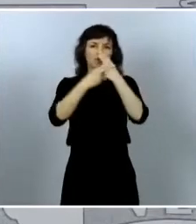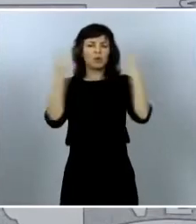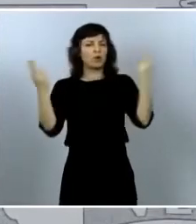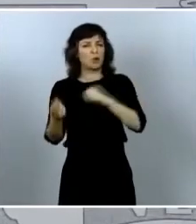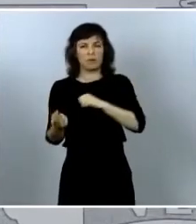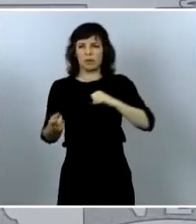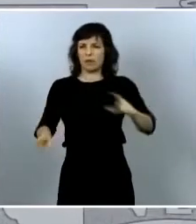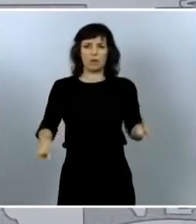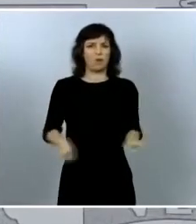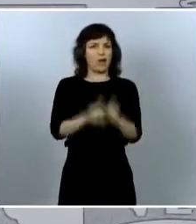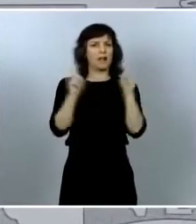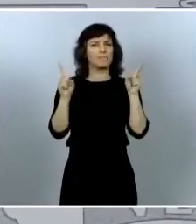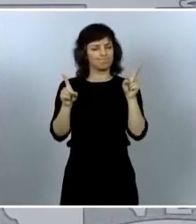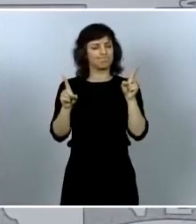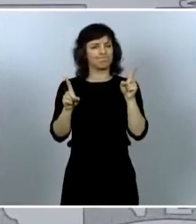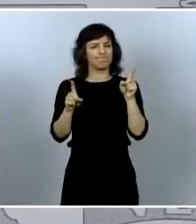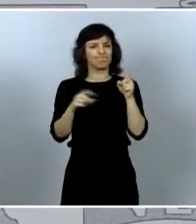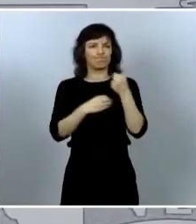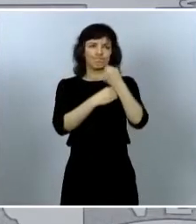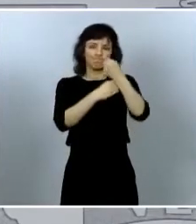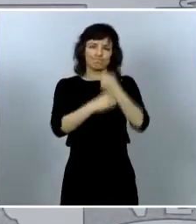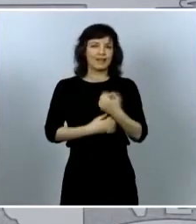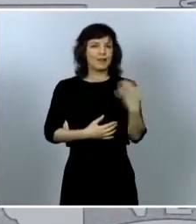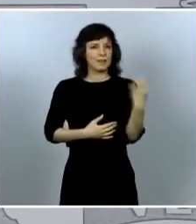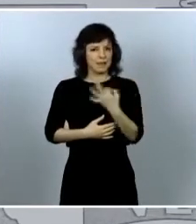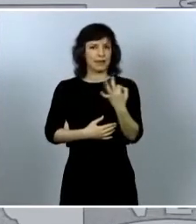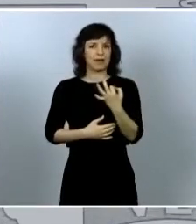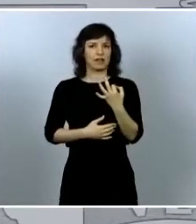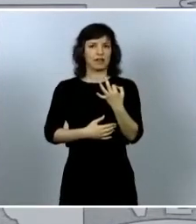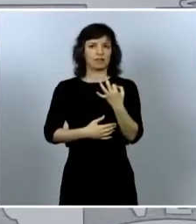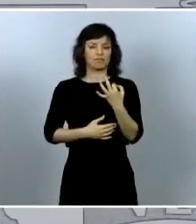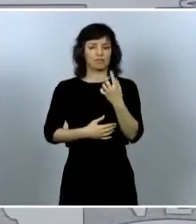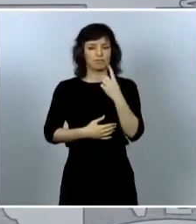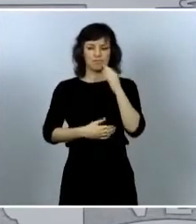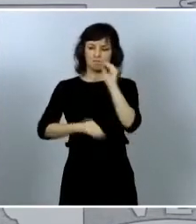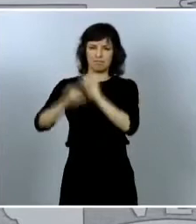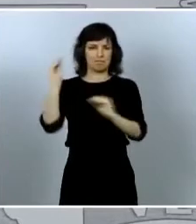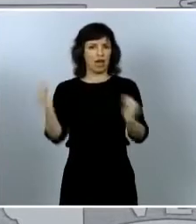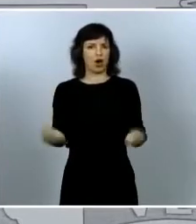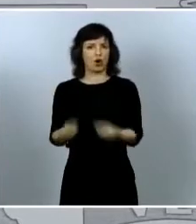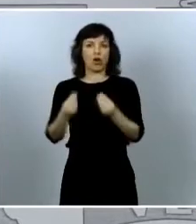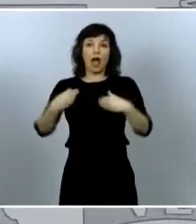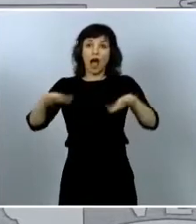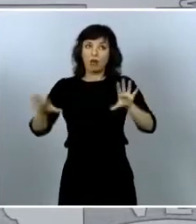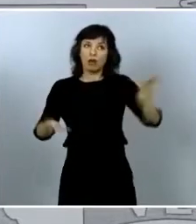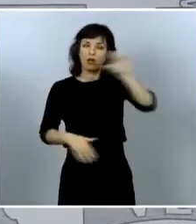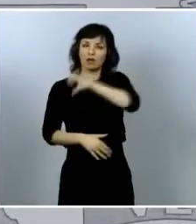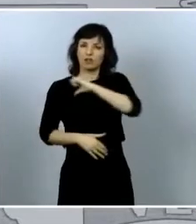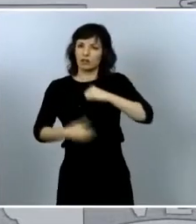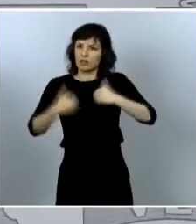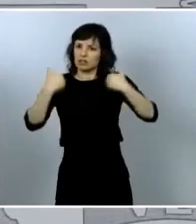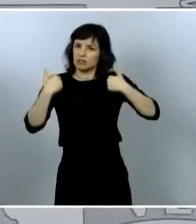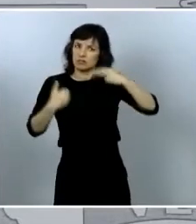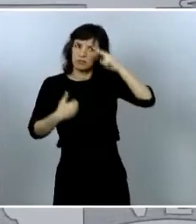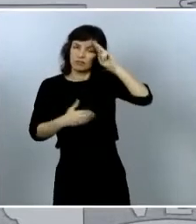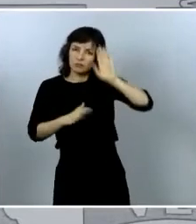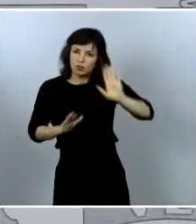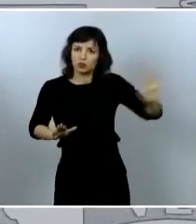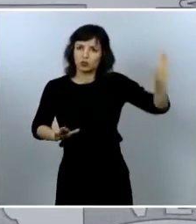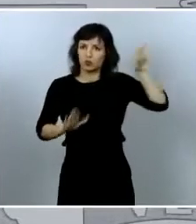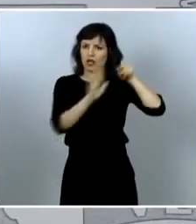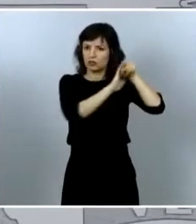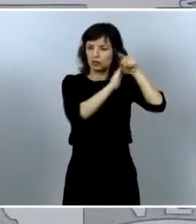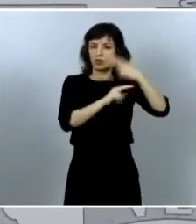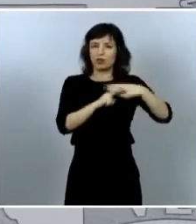una mejora dentro del respeto al marco competencial autonómico pues son ellas las que gestionan esta política pero